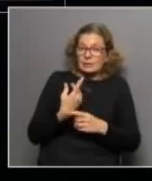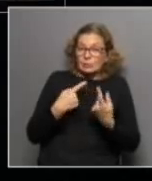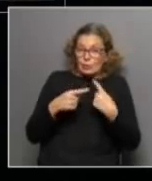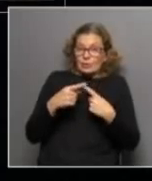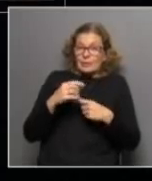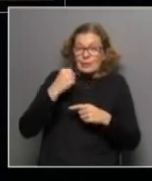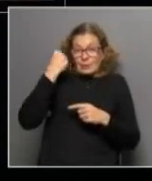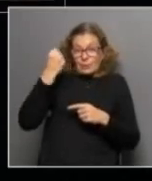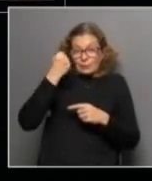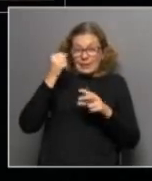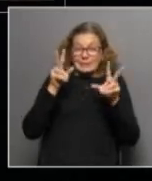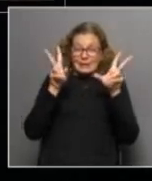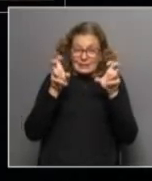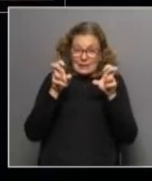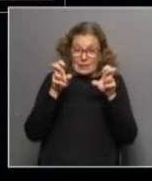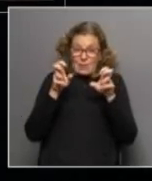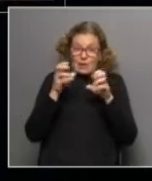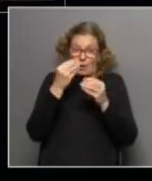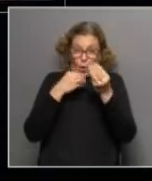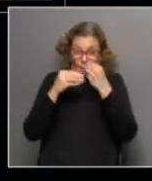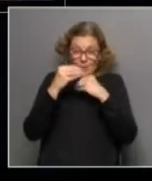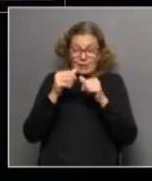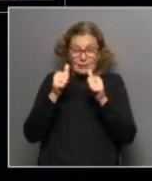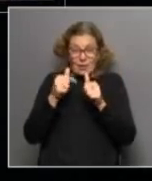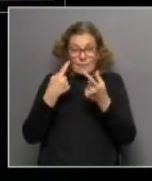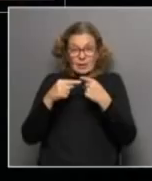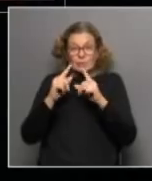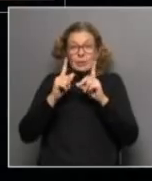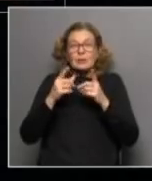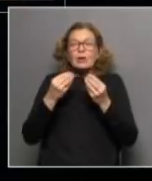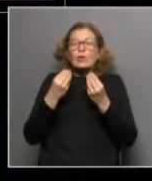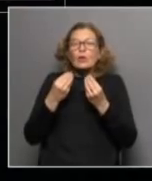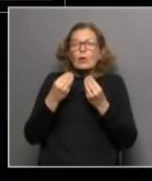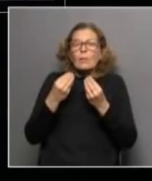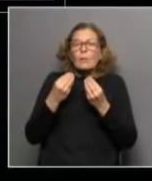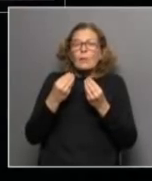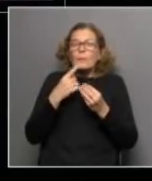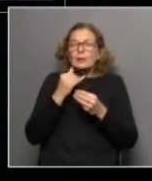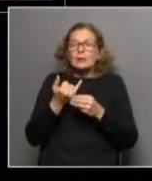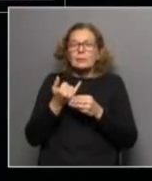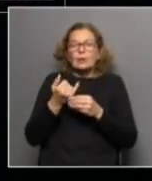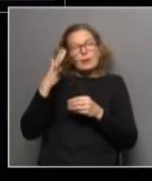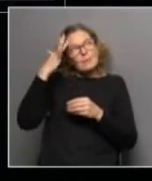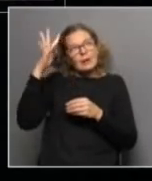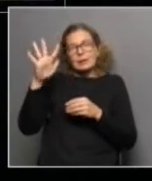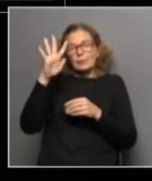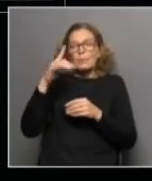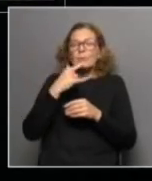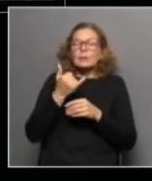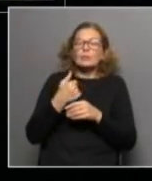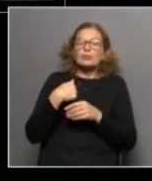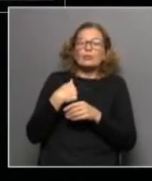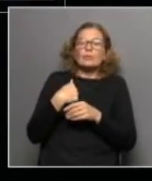bien importante el tema de la nutrición pero también de la estructura del componente imaginemos que yo